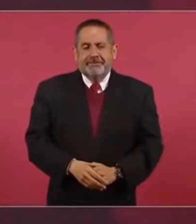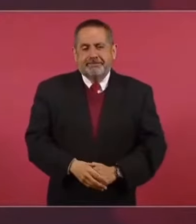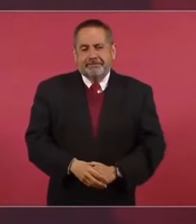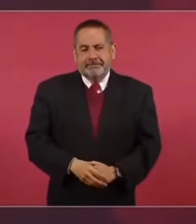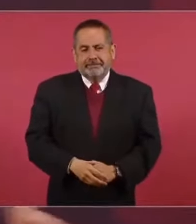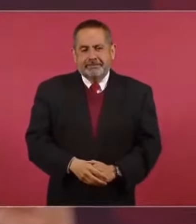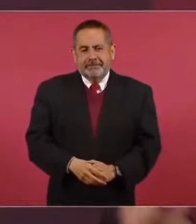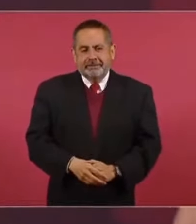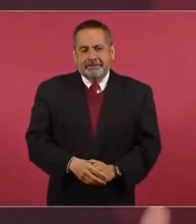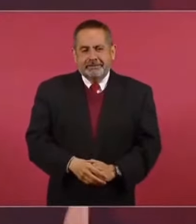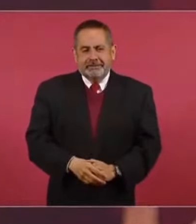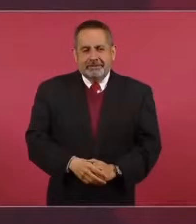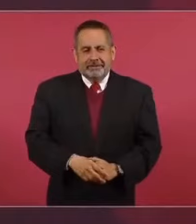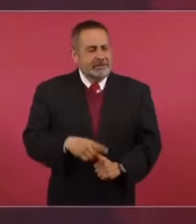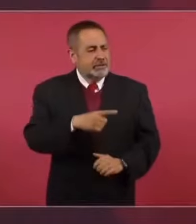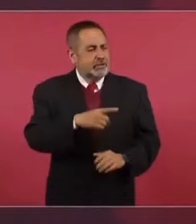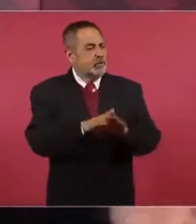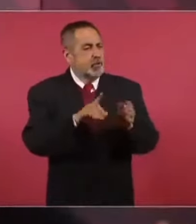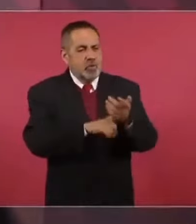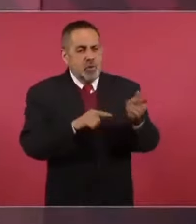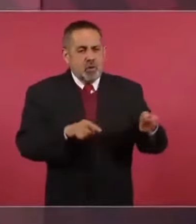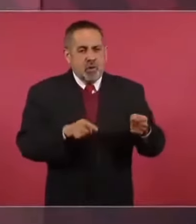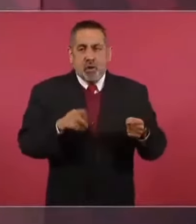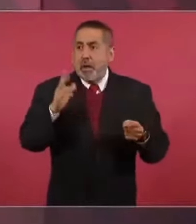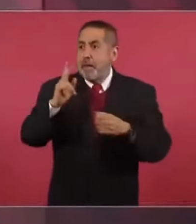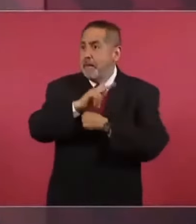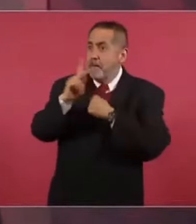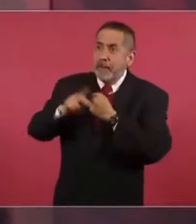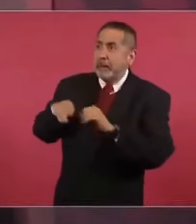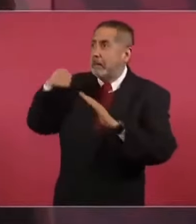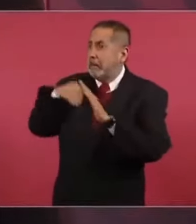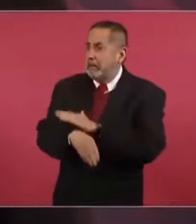cómo evitar que se destruya el país.